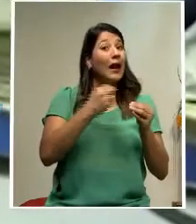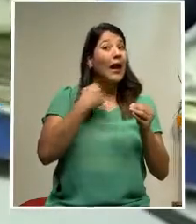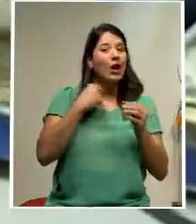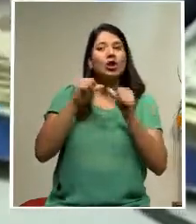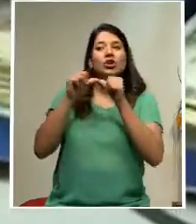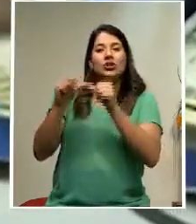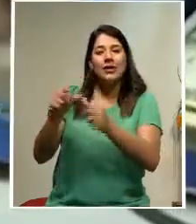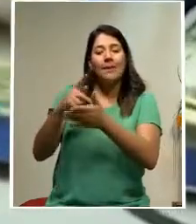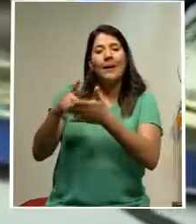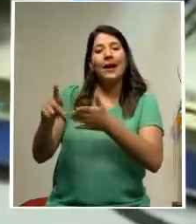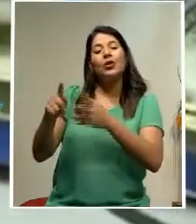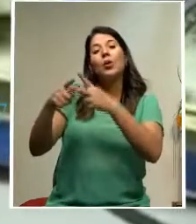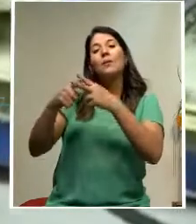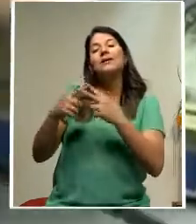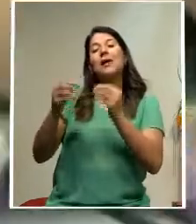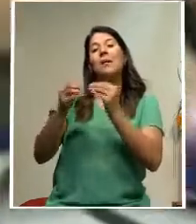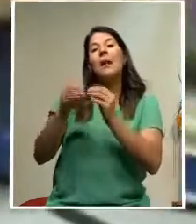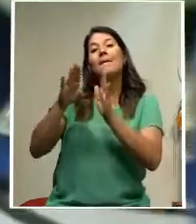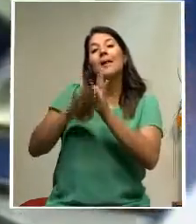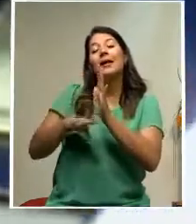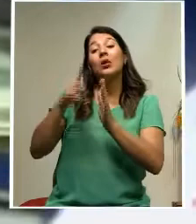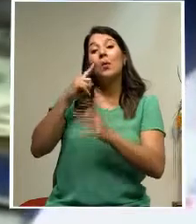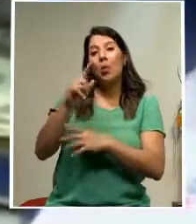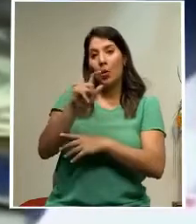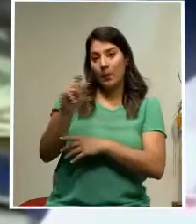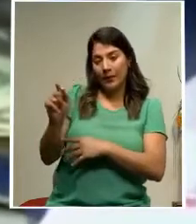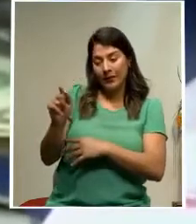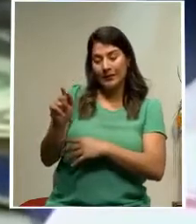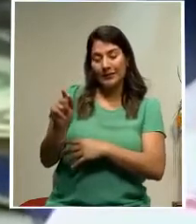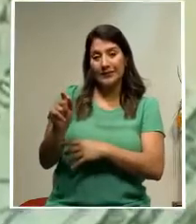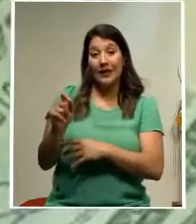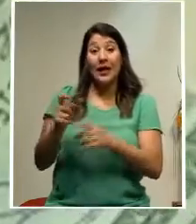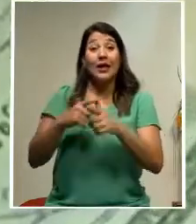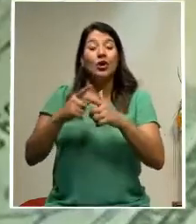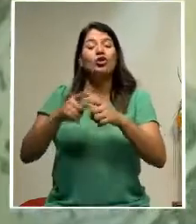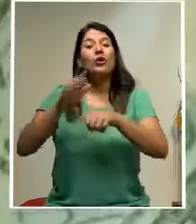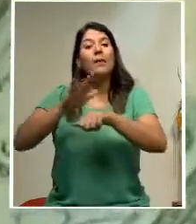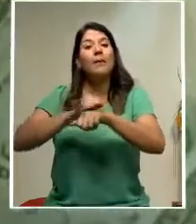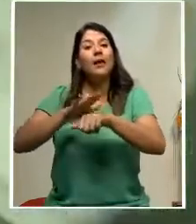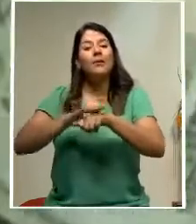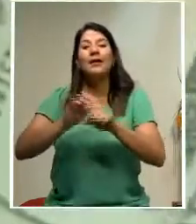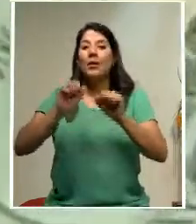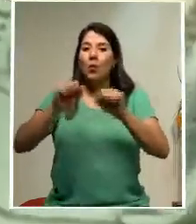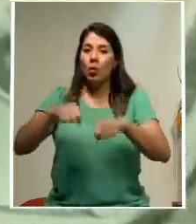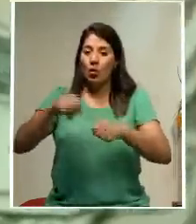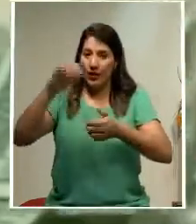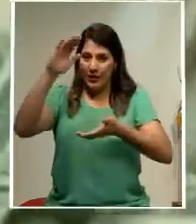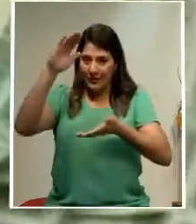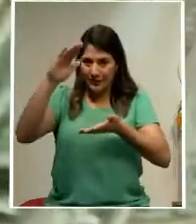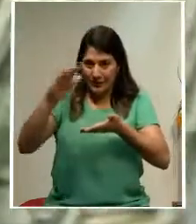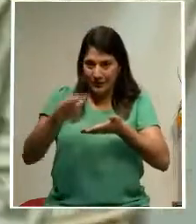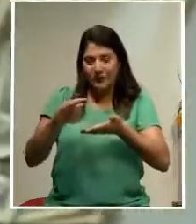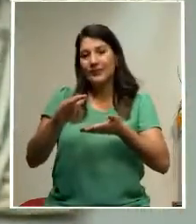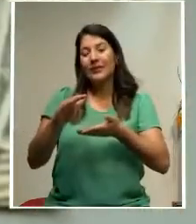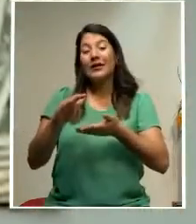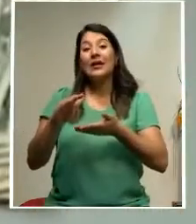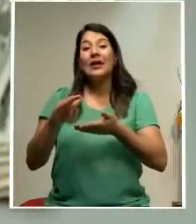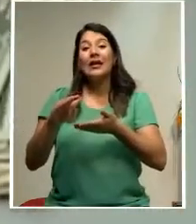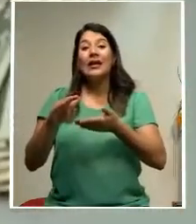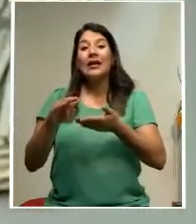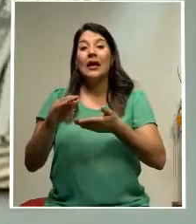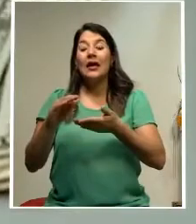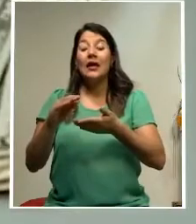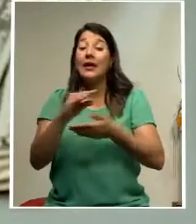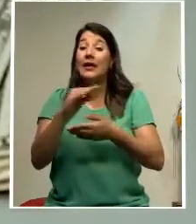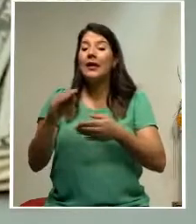recursos como los provenientes de otros organismos multilaterales permitirán disminuir la emisión de títulos valores en el mercado doméstico